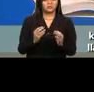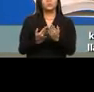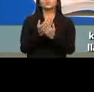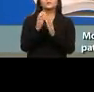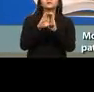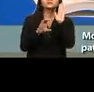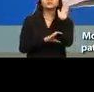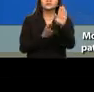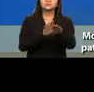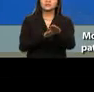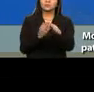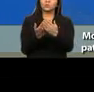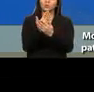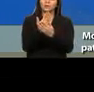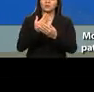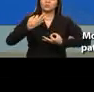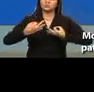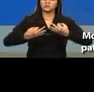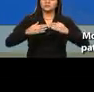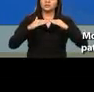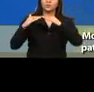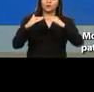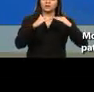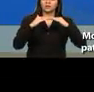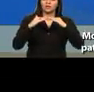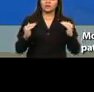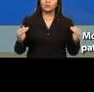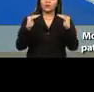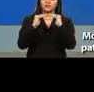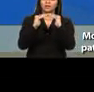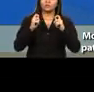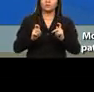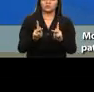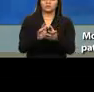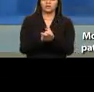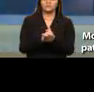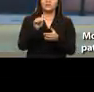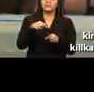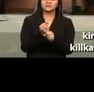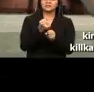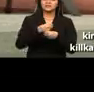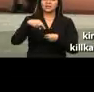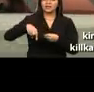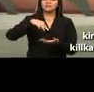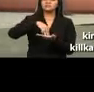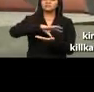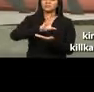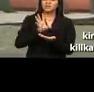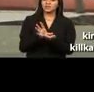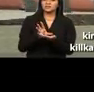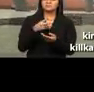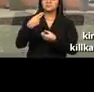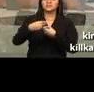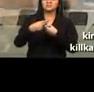Constitución hace un llamado a vivir con justicia, equidad, igualdad y libertad. En su elaboración en la ciudad de Montecristi